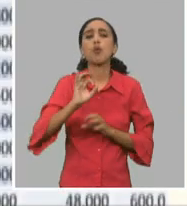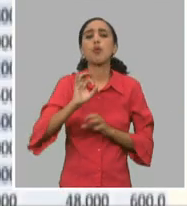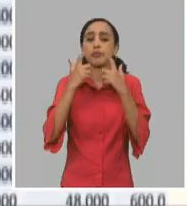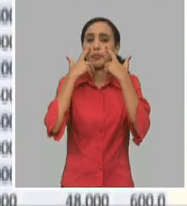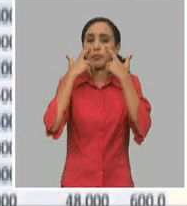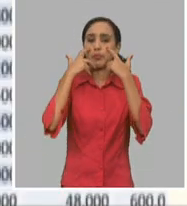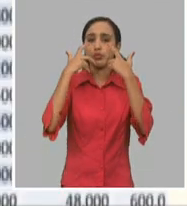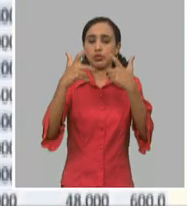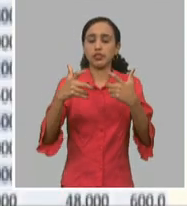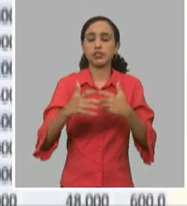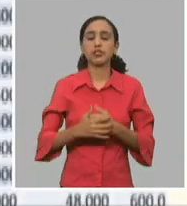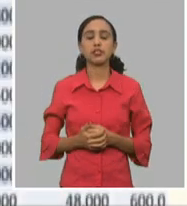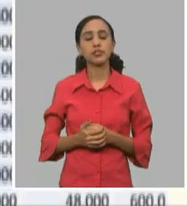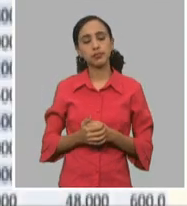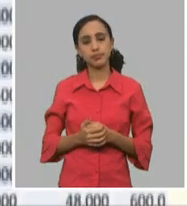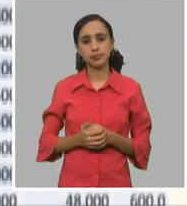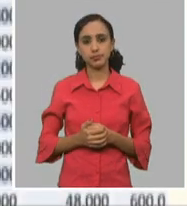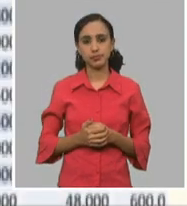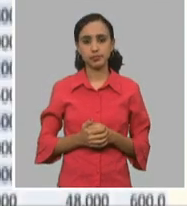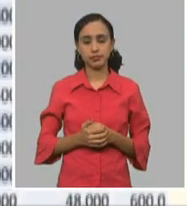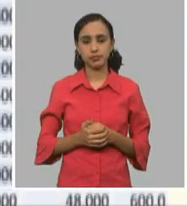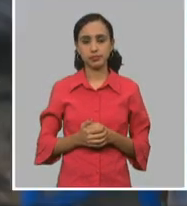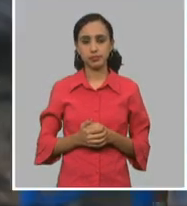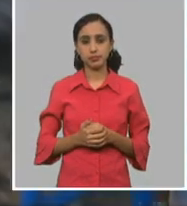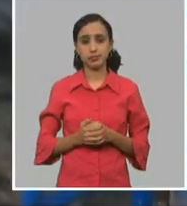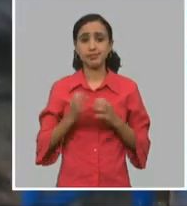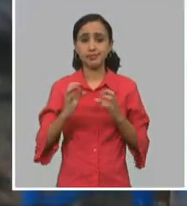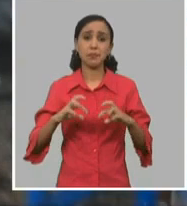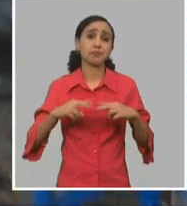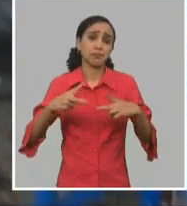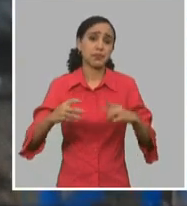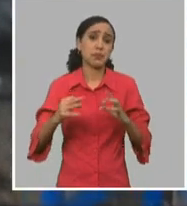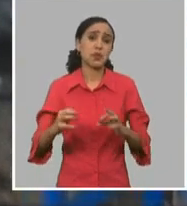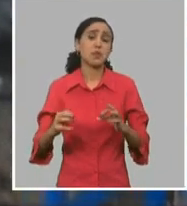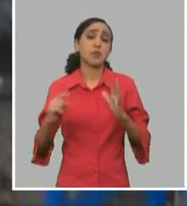importante. Fue cardinal, fue un elemento clave.